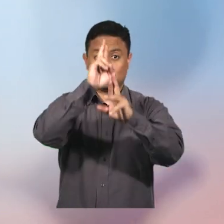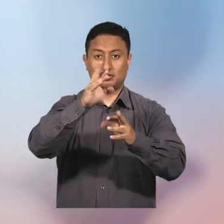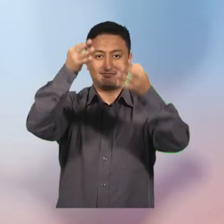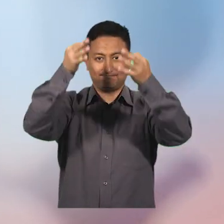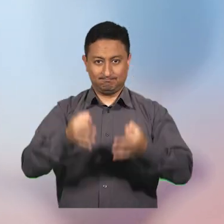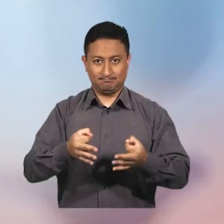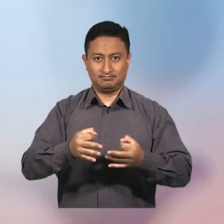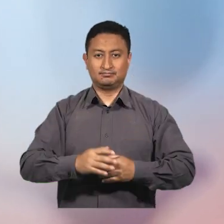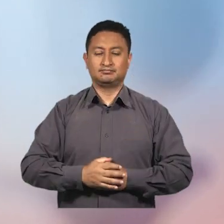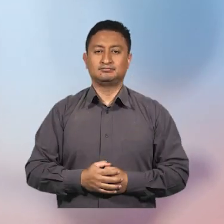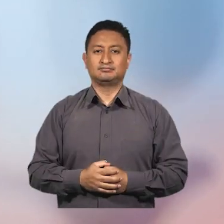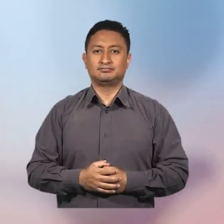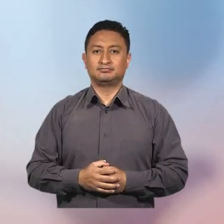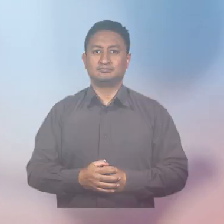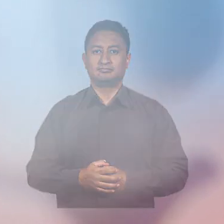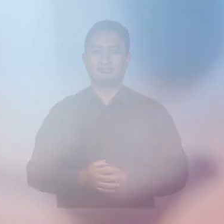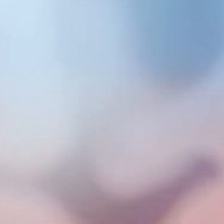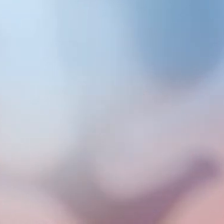decisión.